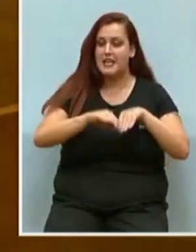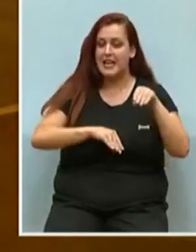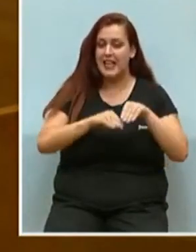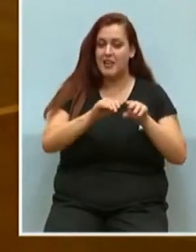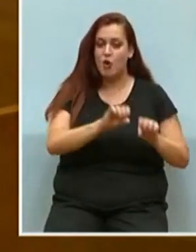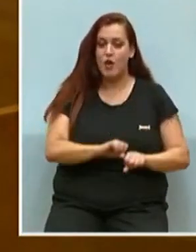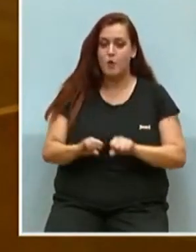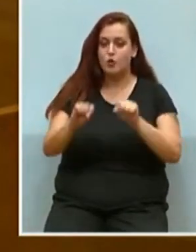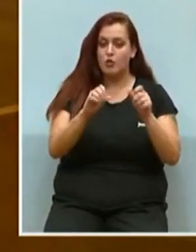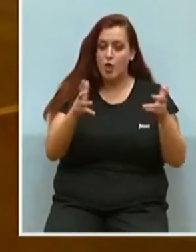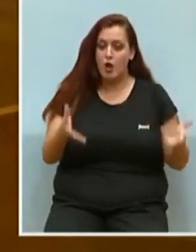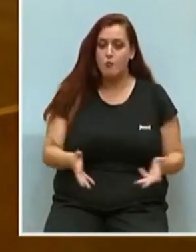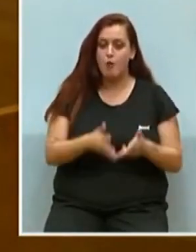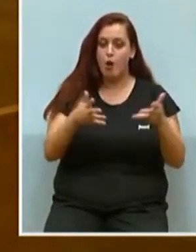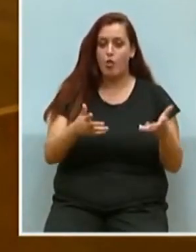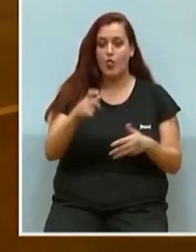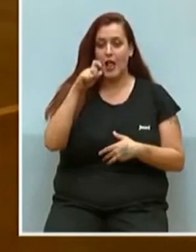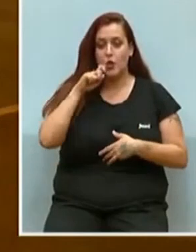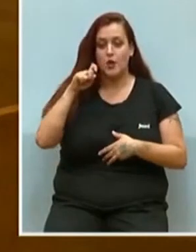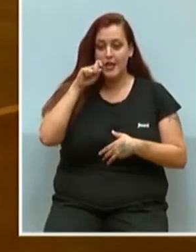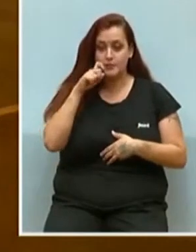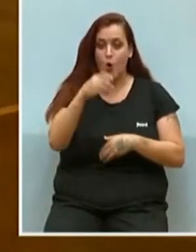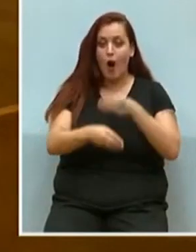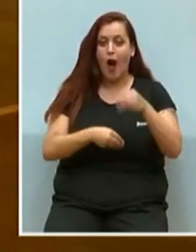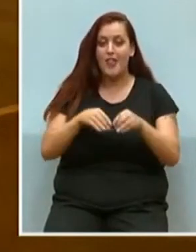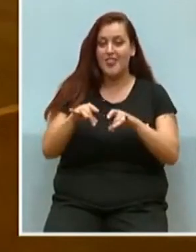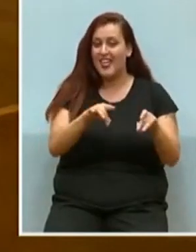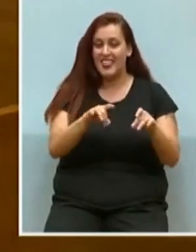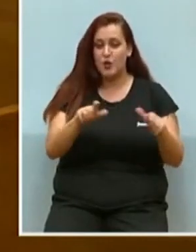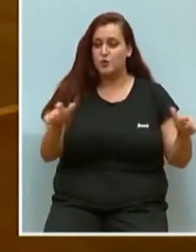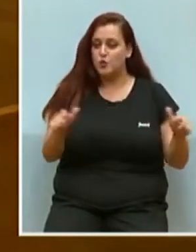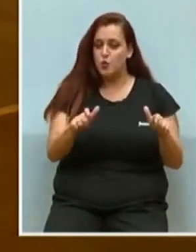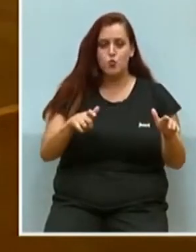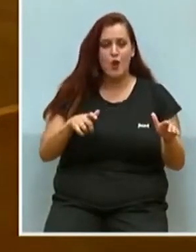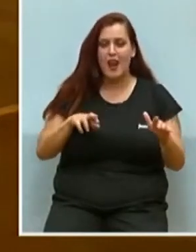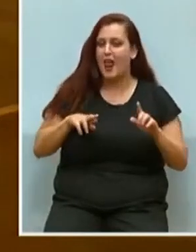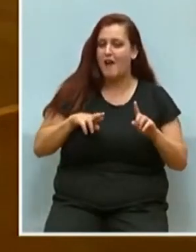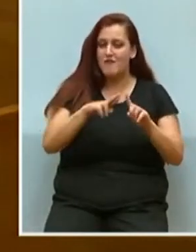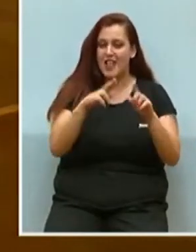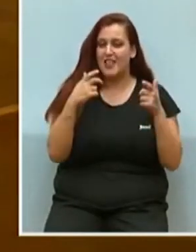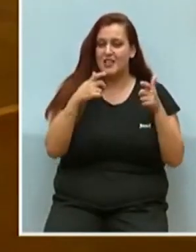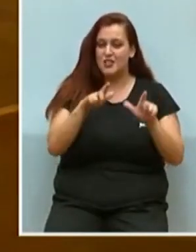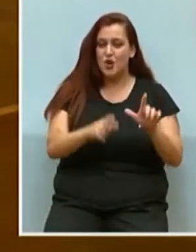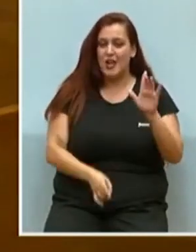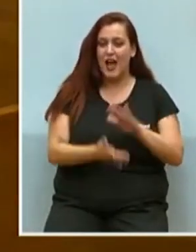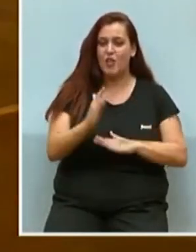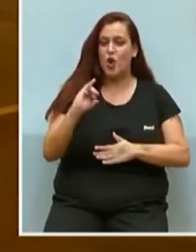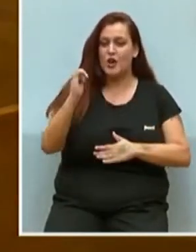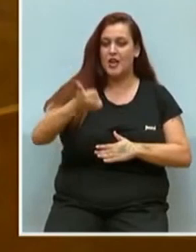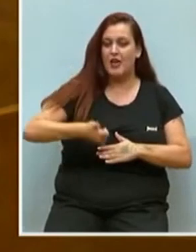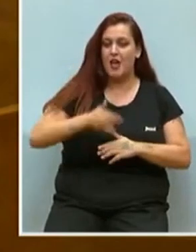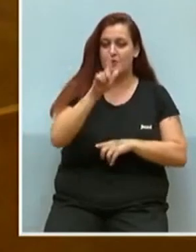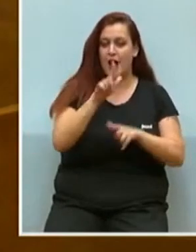protección y promoción del turismo que hará de nuestra región un referente del sector, generando mayor riqueza para los